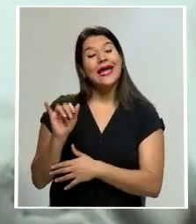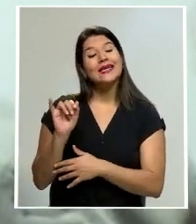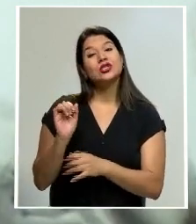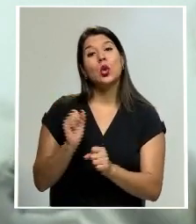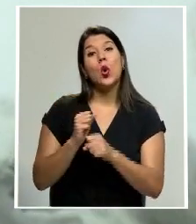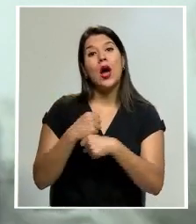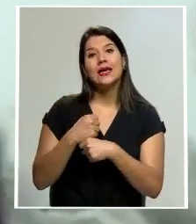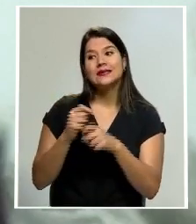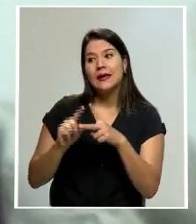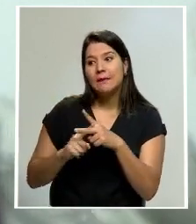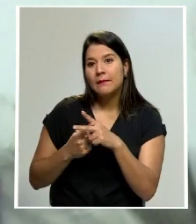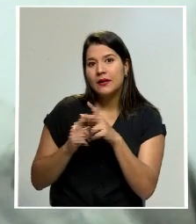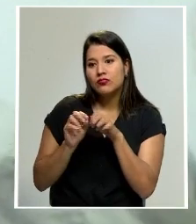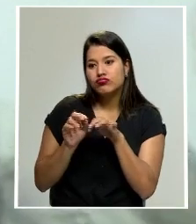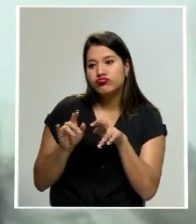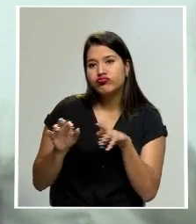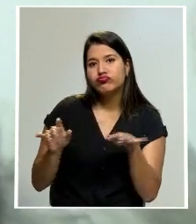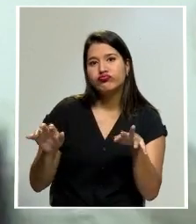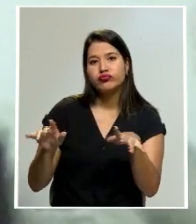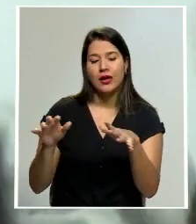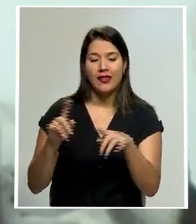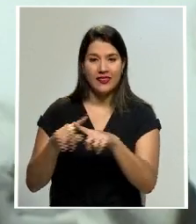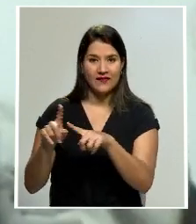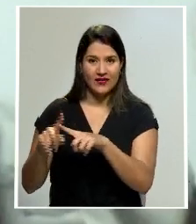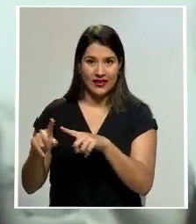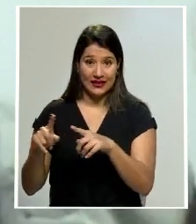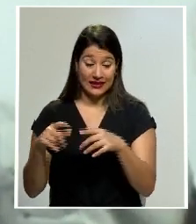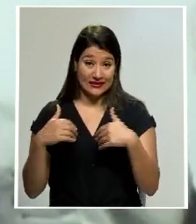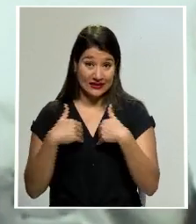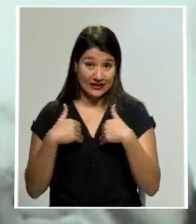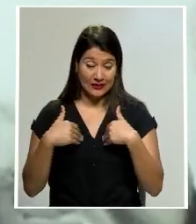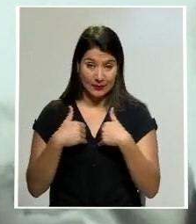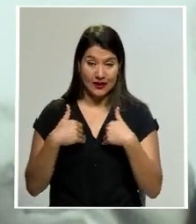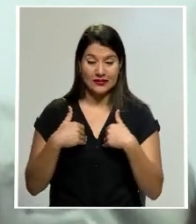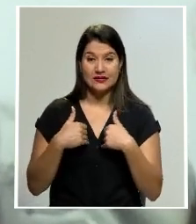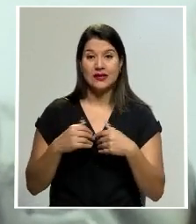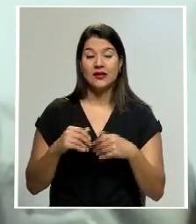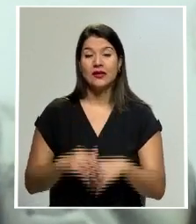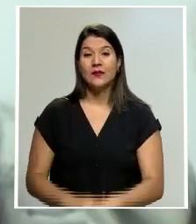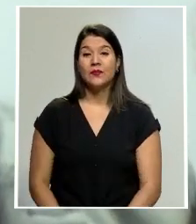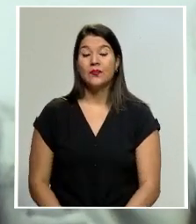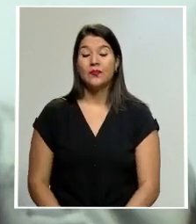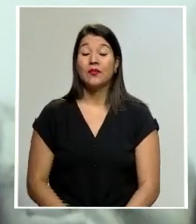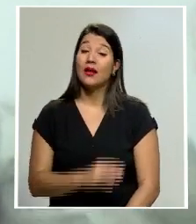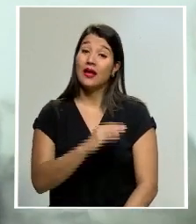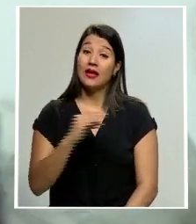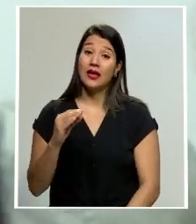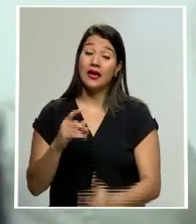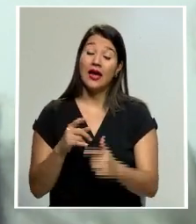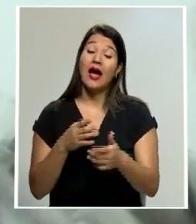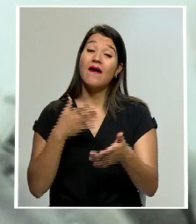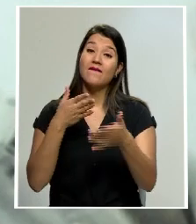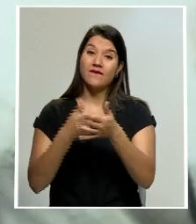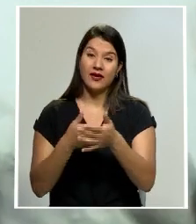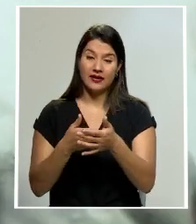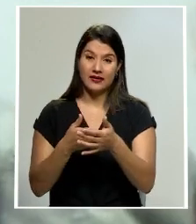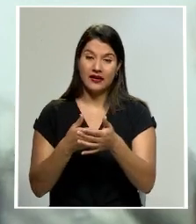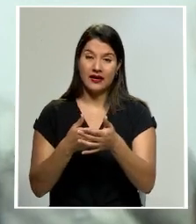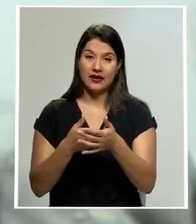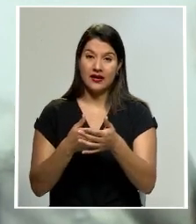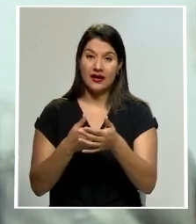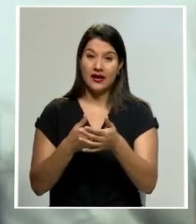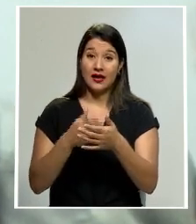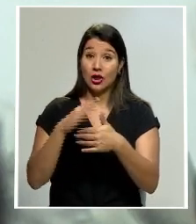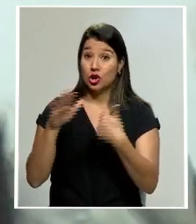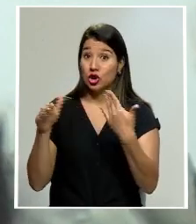sea objeto de este tipo de insectos y que se vea afectado todo lo que es la parte eléctrica.